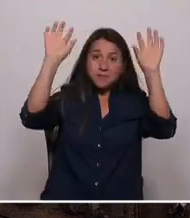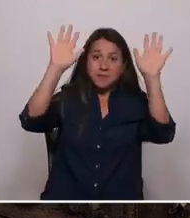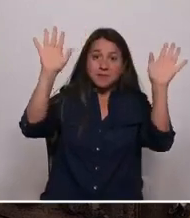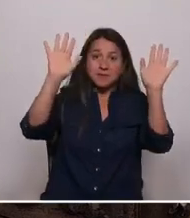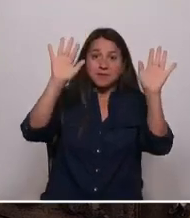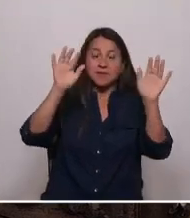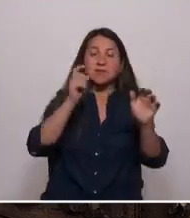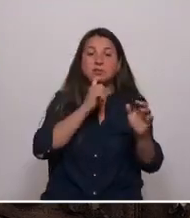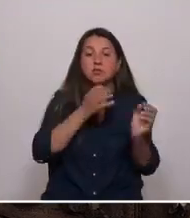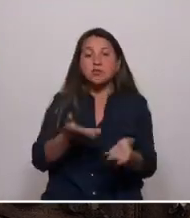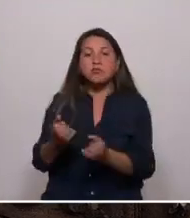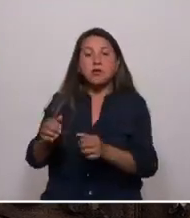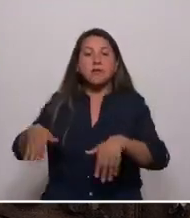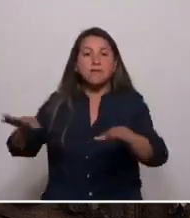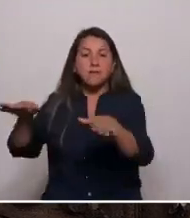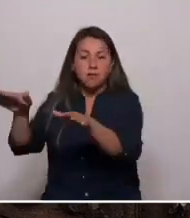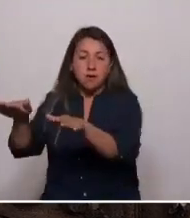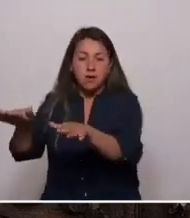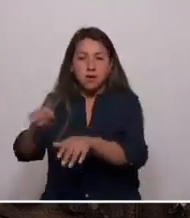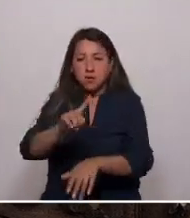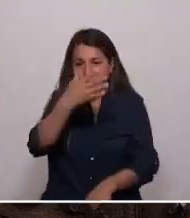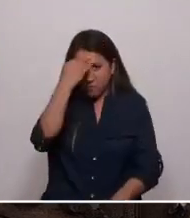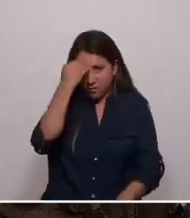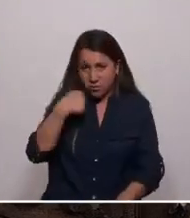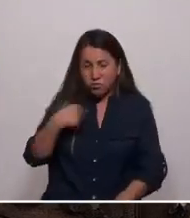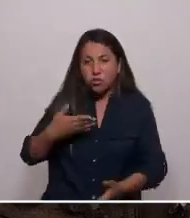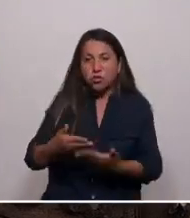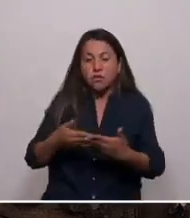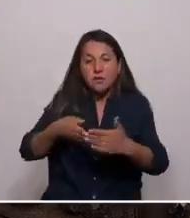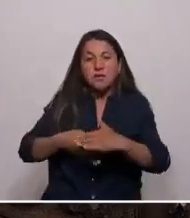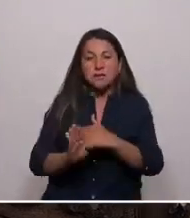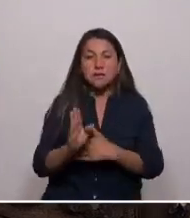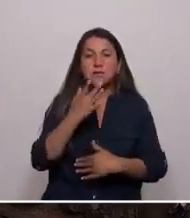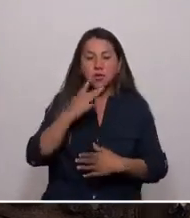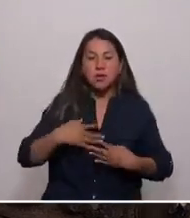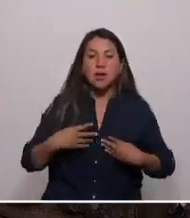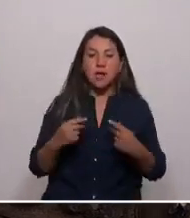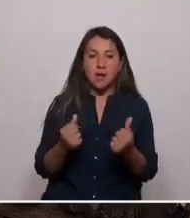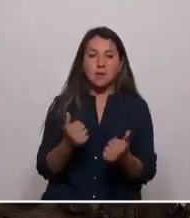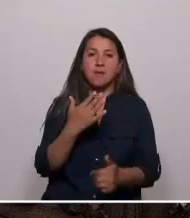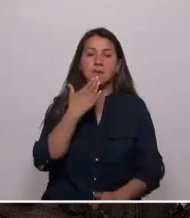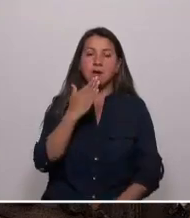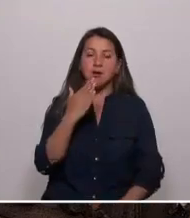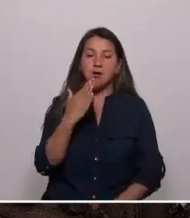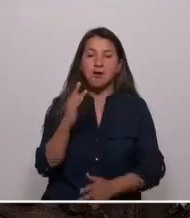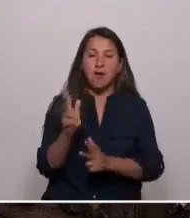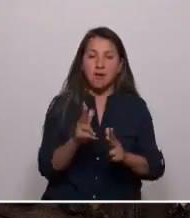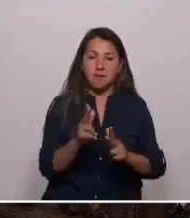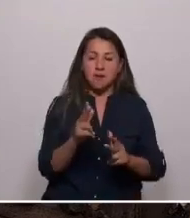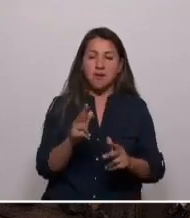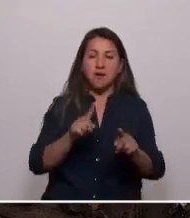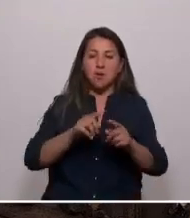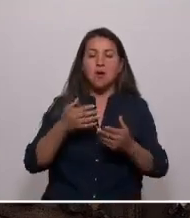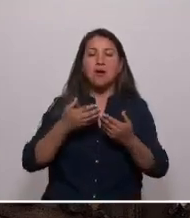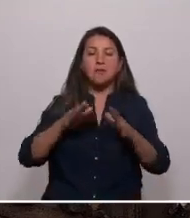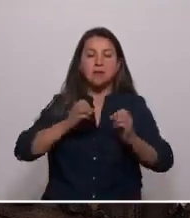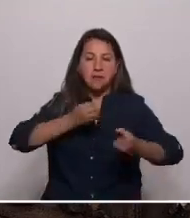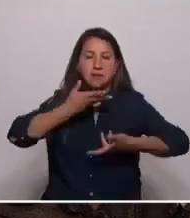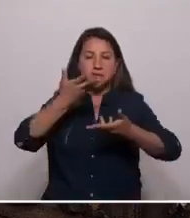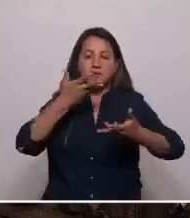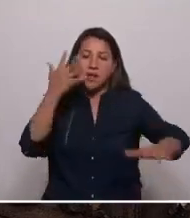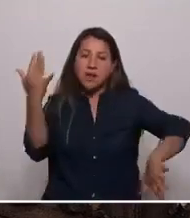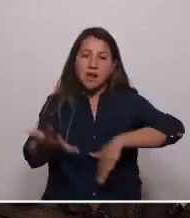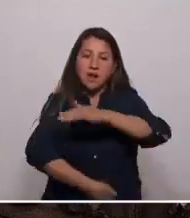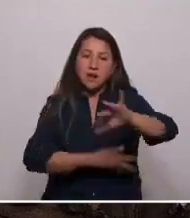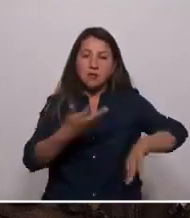No me olvido de quién soy y de dónde vengo. Porque la memoria es nuestra mejor arma. Esto es por ti, abuelita. Libertad a los presos de la revuelta, de